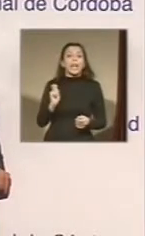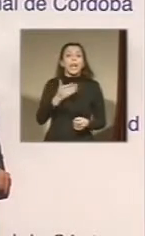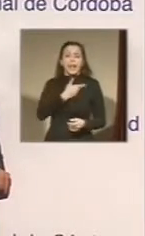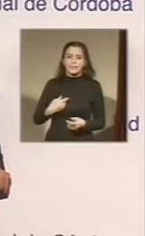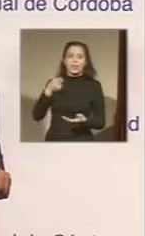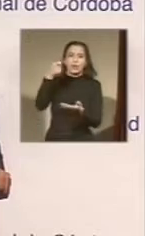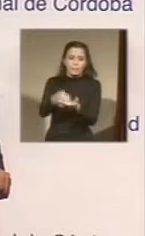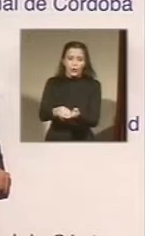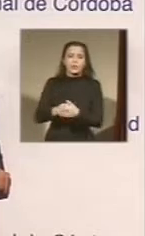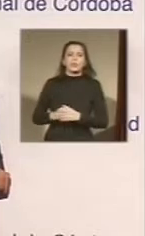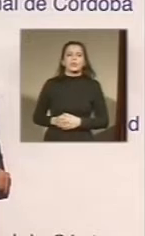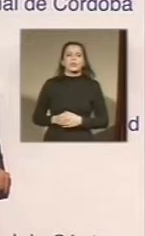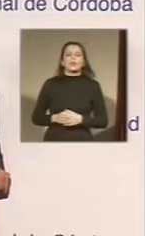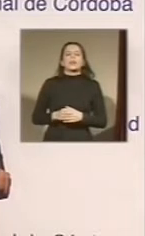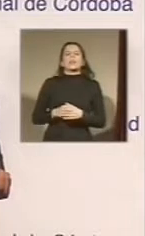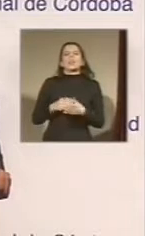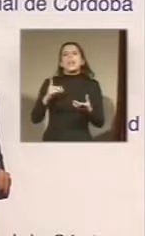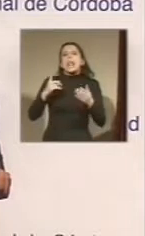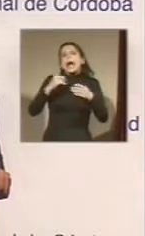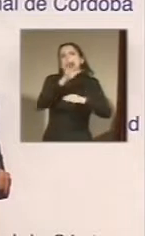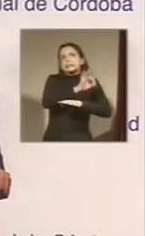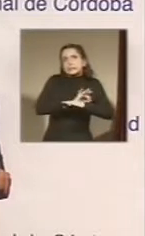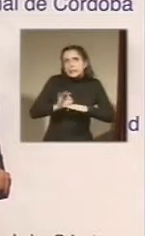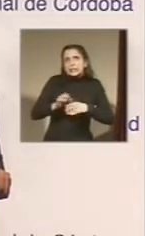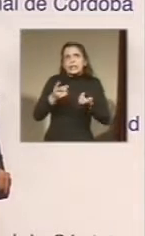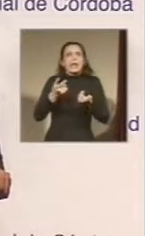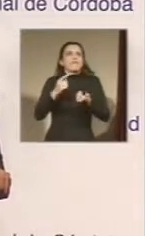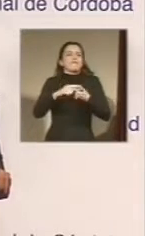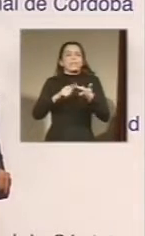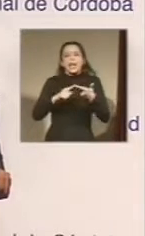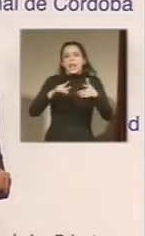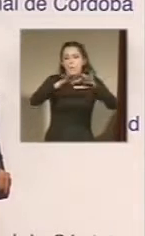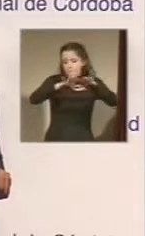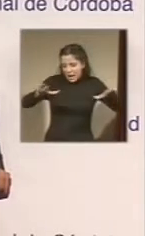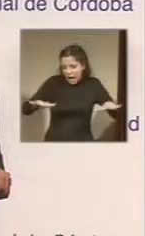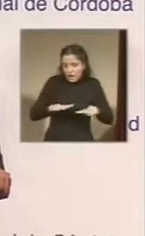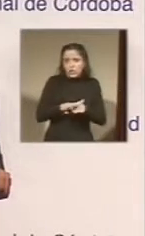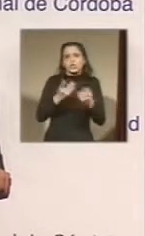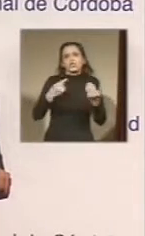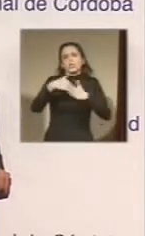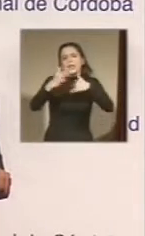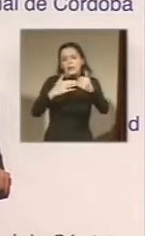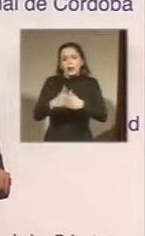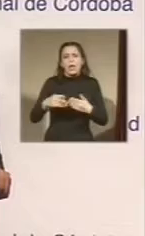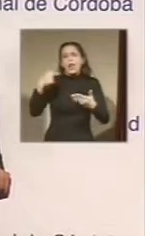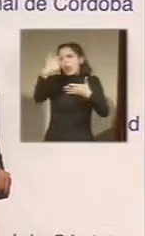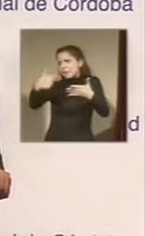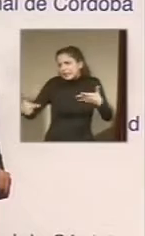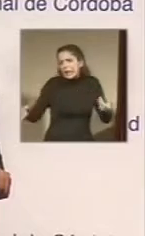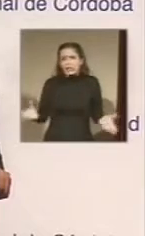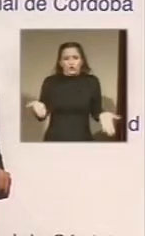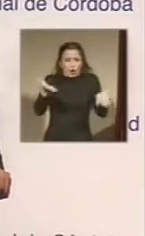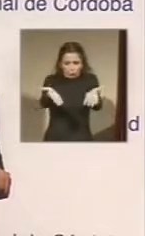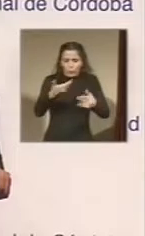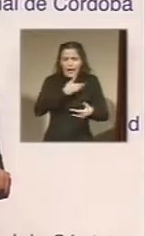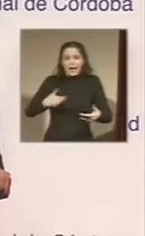te dije, el lote, la infraestructura, los planos, la aprobación, los materiales. Vos vas a tener que participar